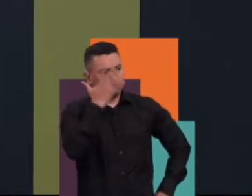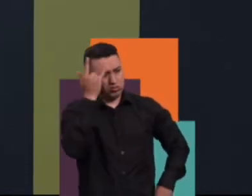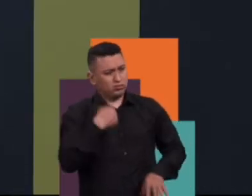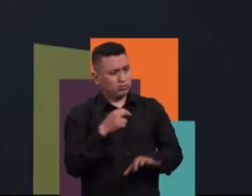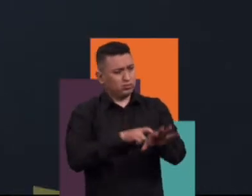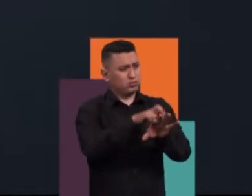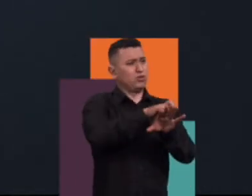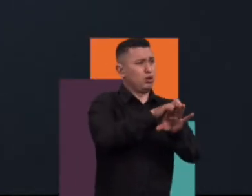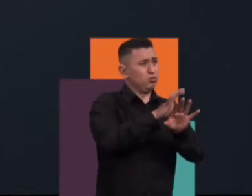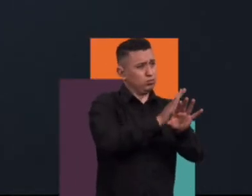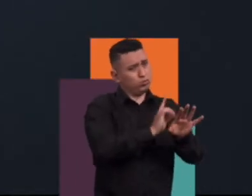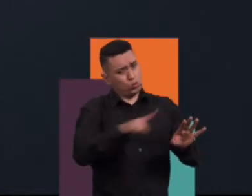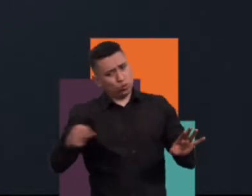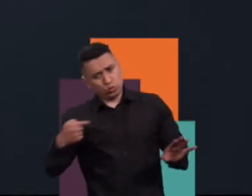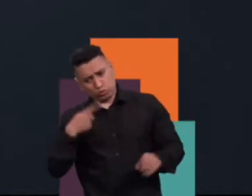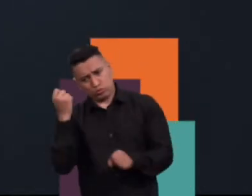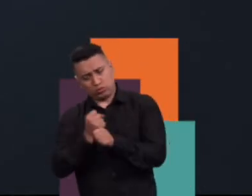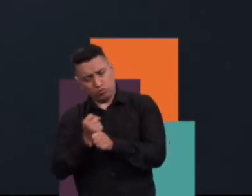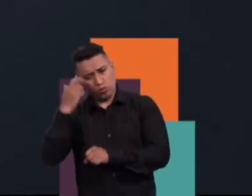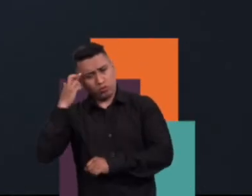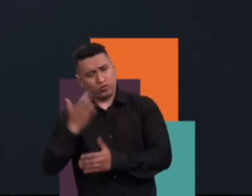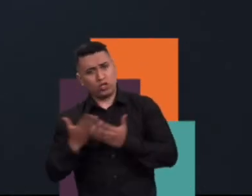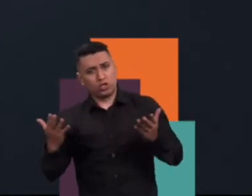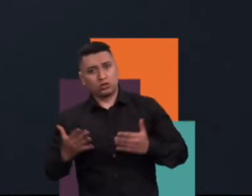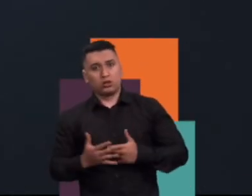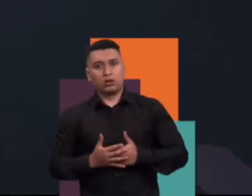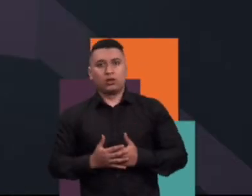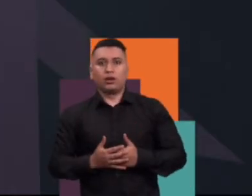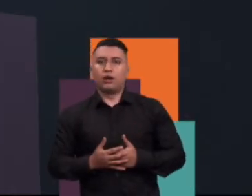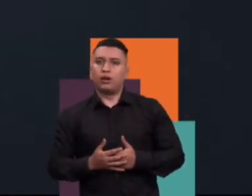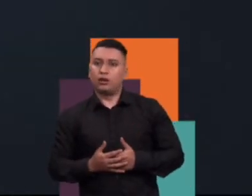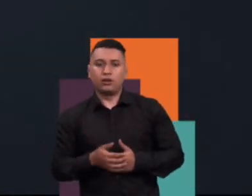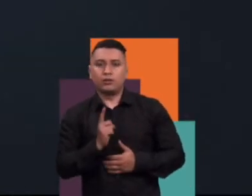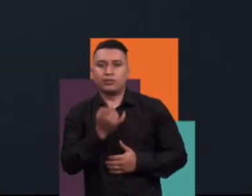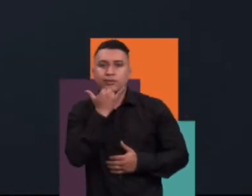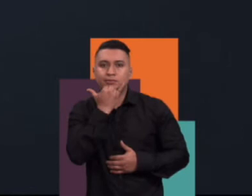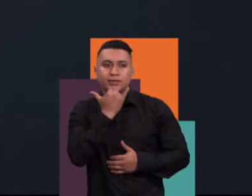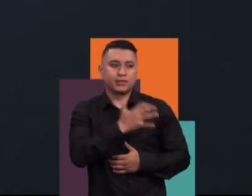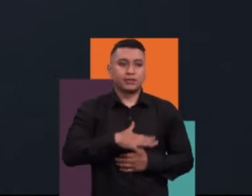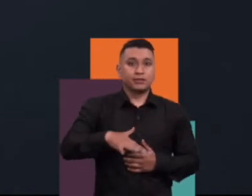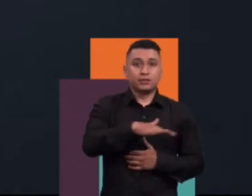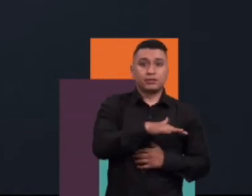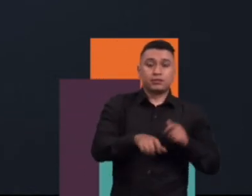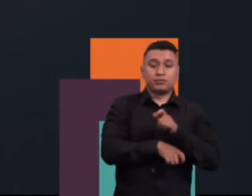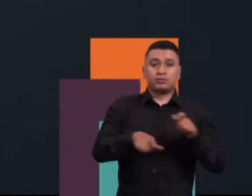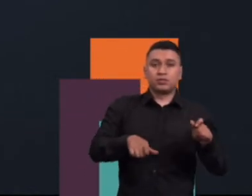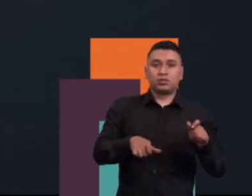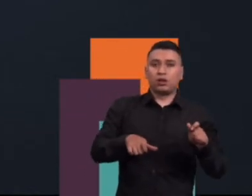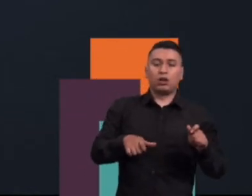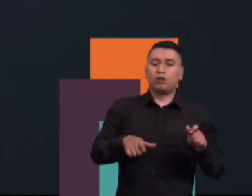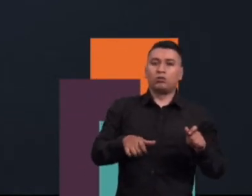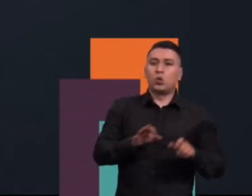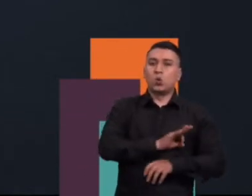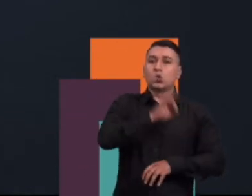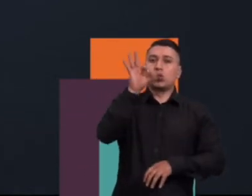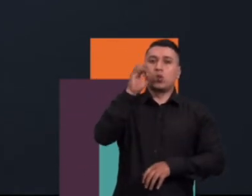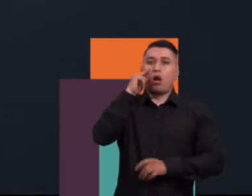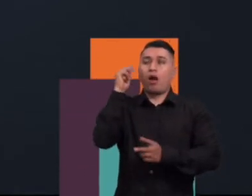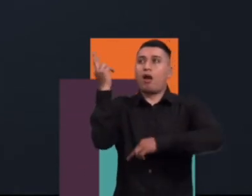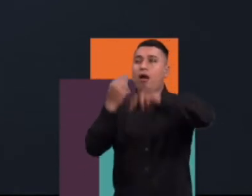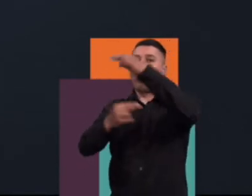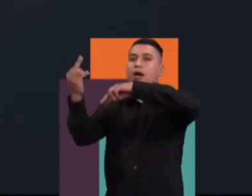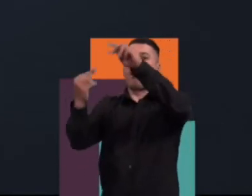Y resulta que era que para la gente que estaba en ese medio, evidentemente la aventura se había vuelto un hecho tan distante